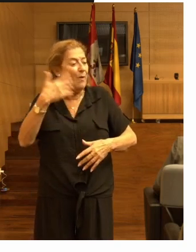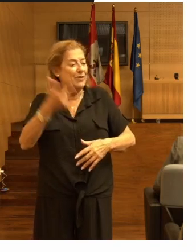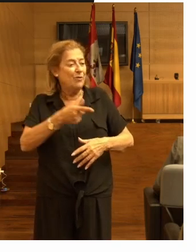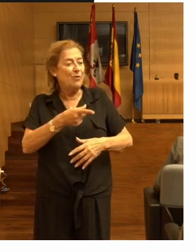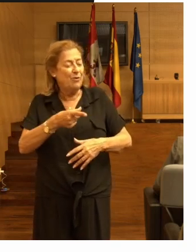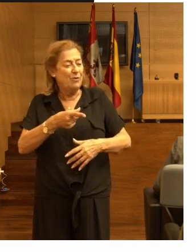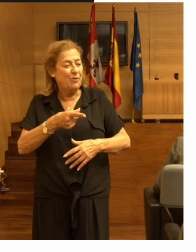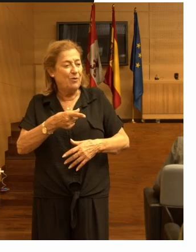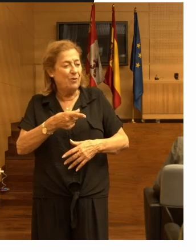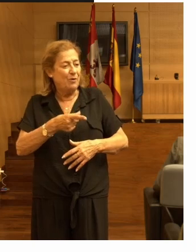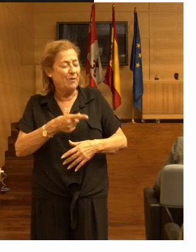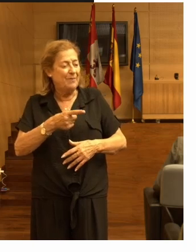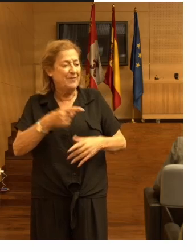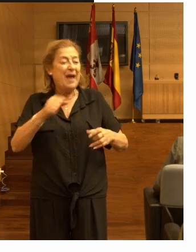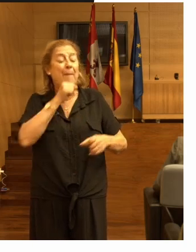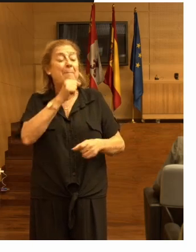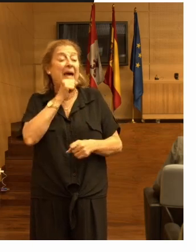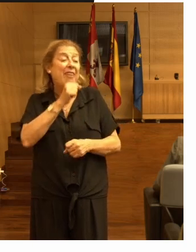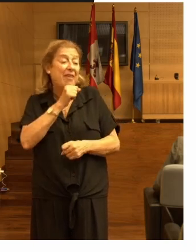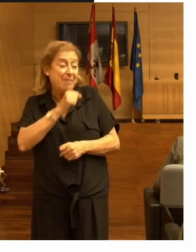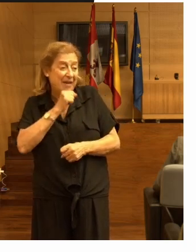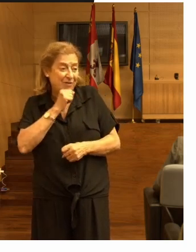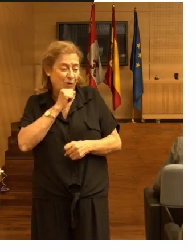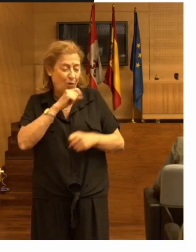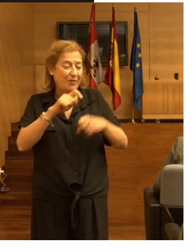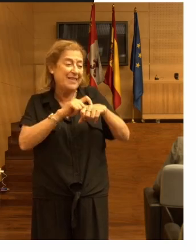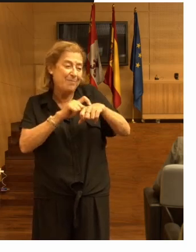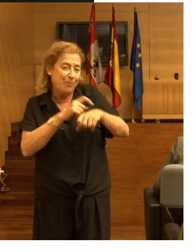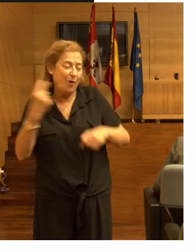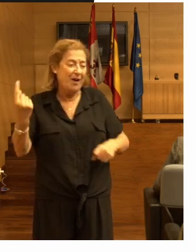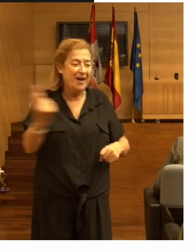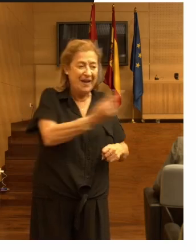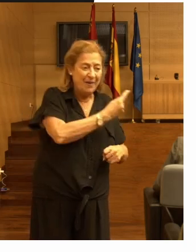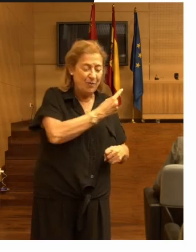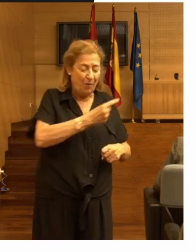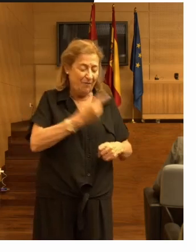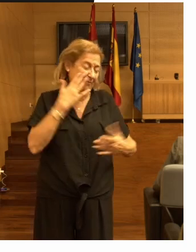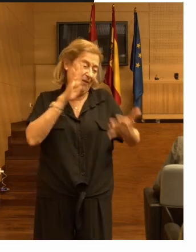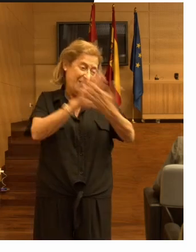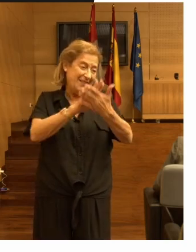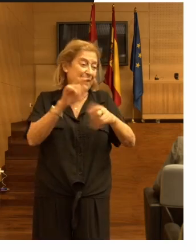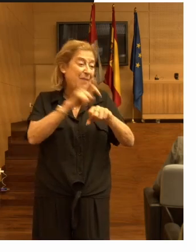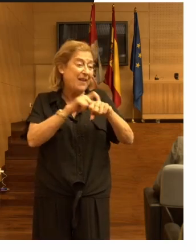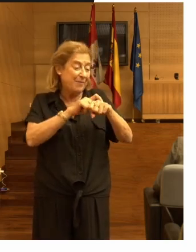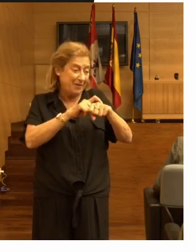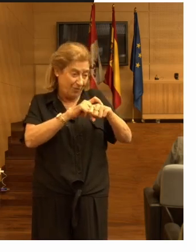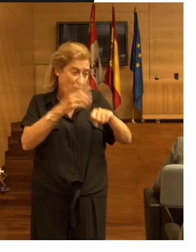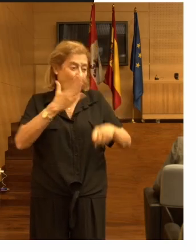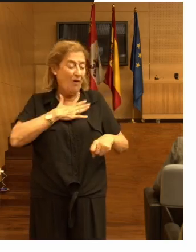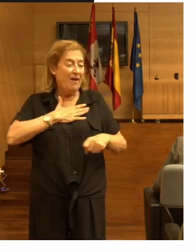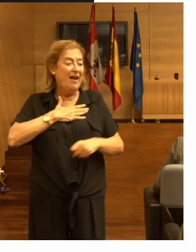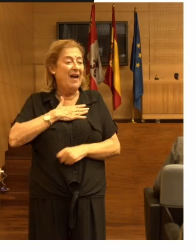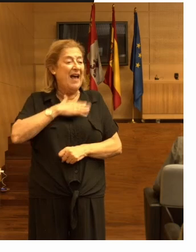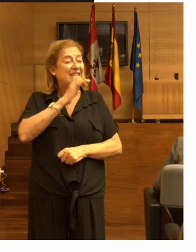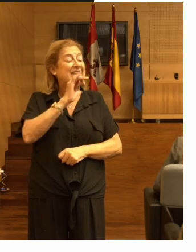envejecimiento los estereotipos ante el envejecimiento en Escandinavia la actitud ante las